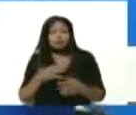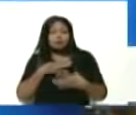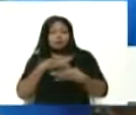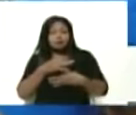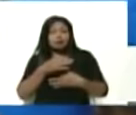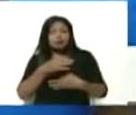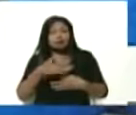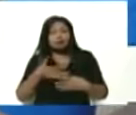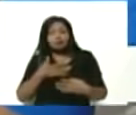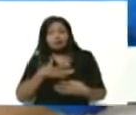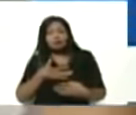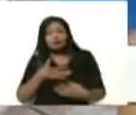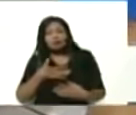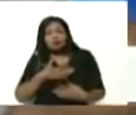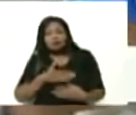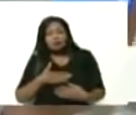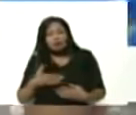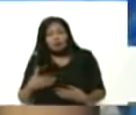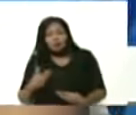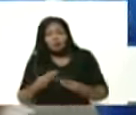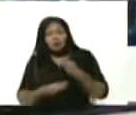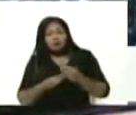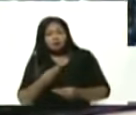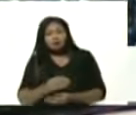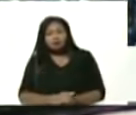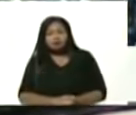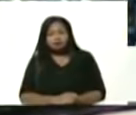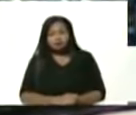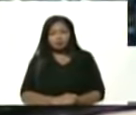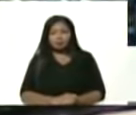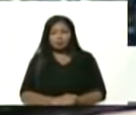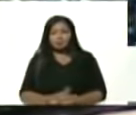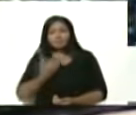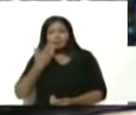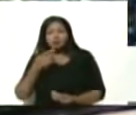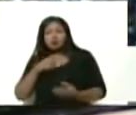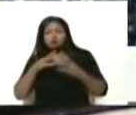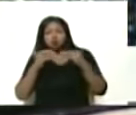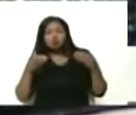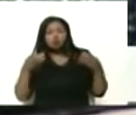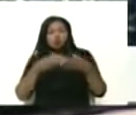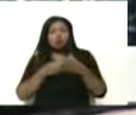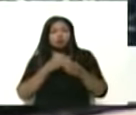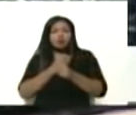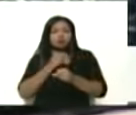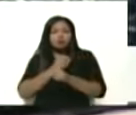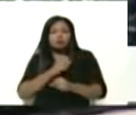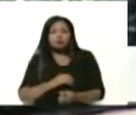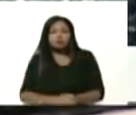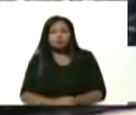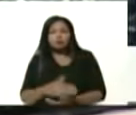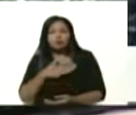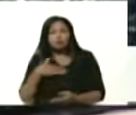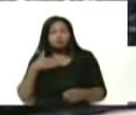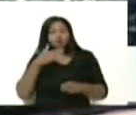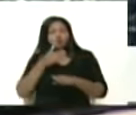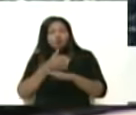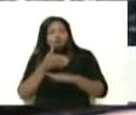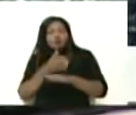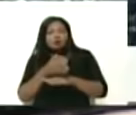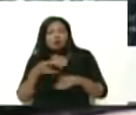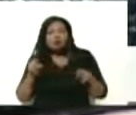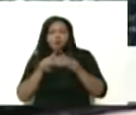queremos hacer toda la hacerle unas solicitudes a ustedes a todo su equipo porque queremos explorar la posibilidad